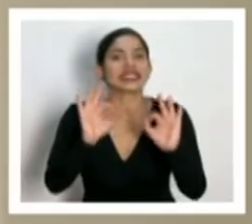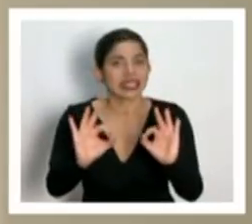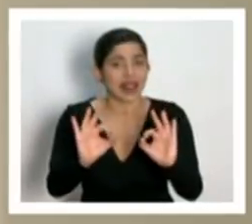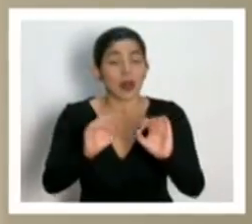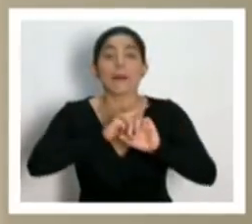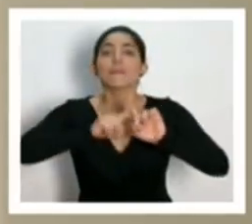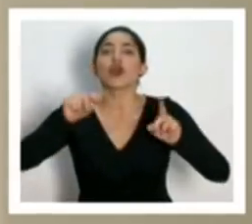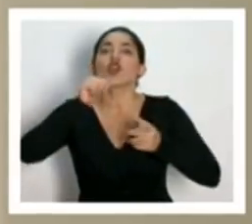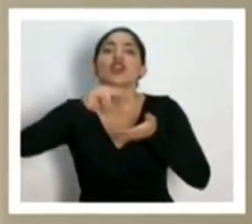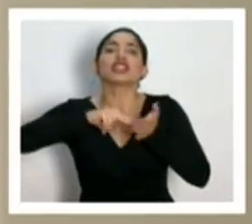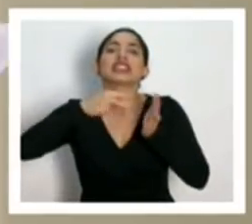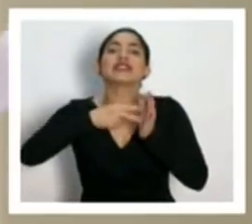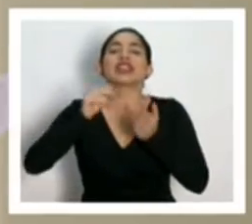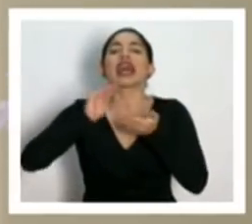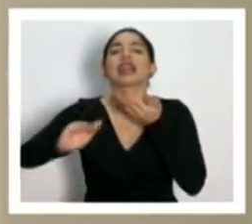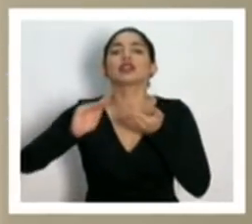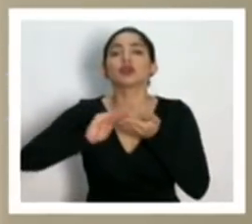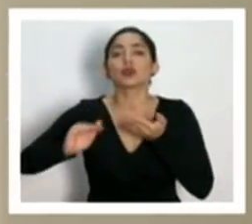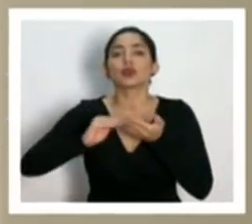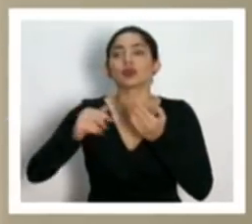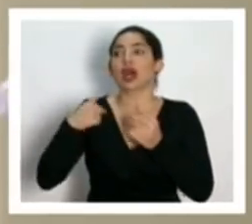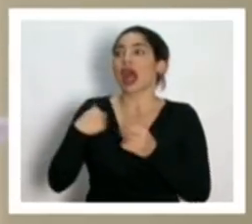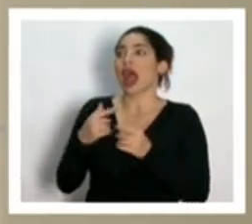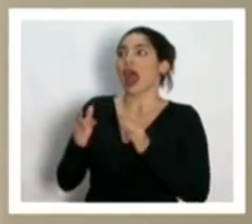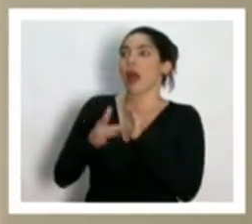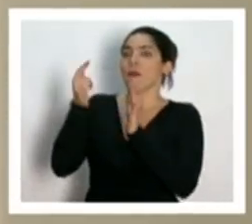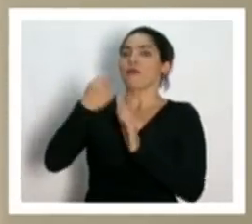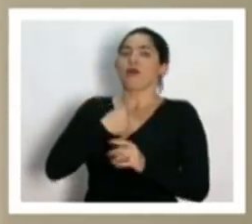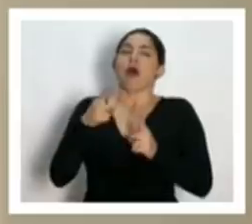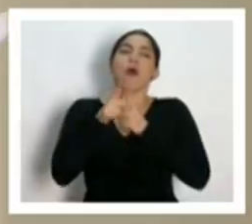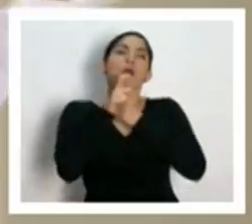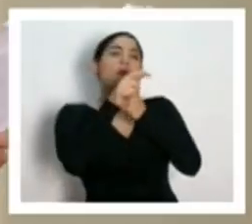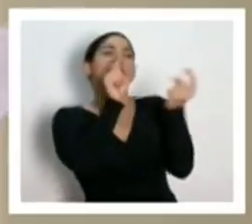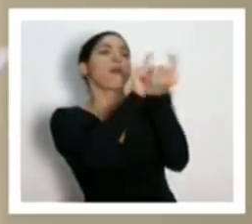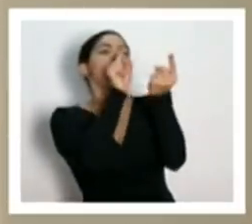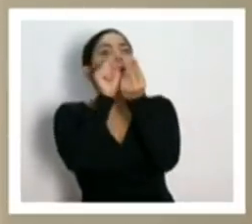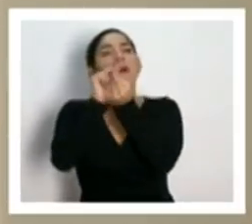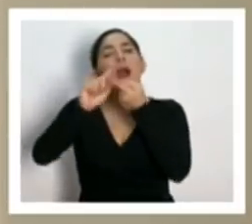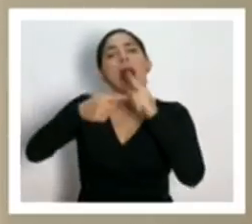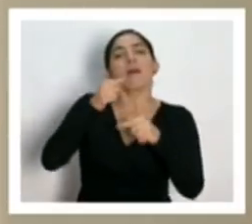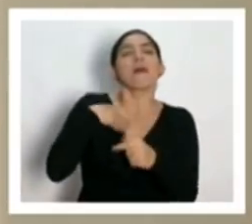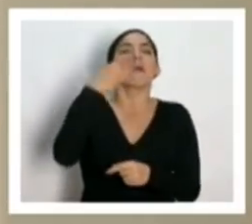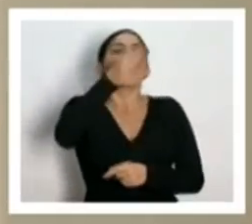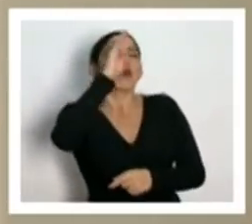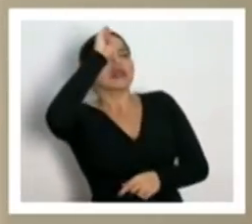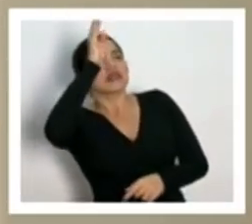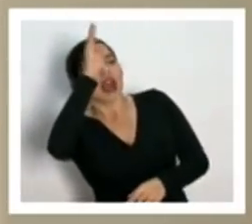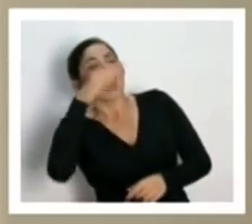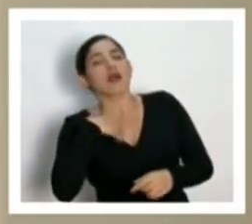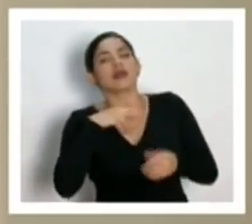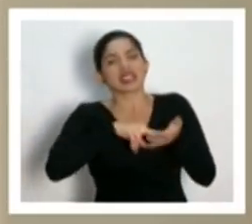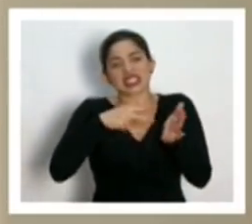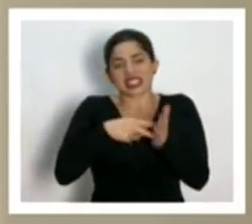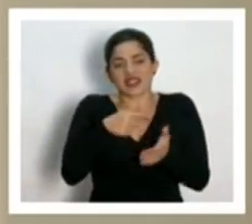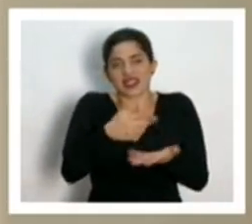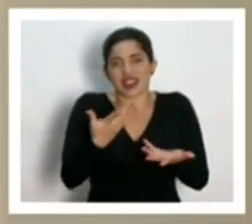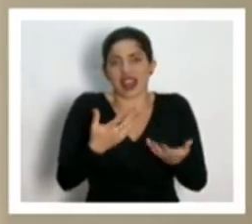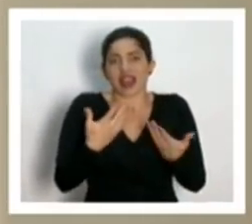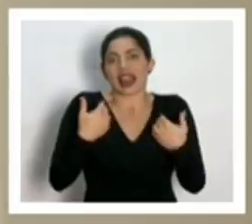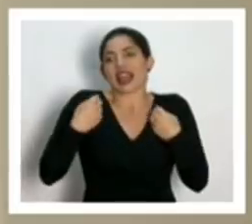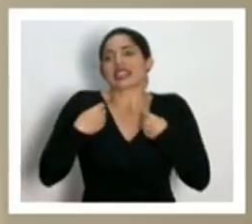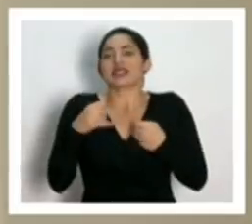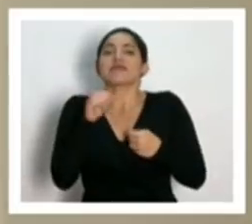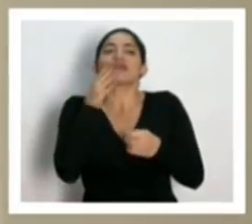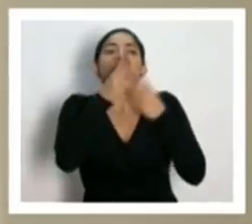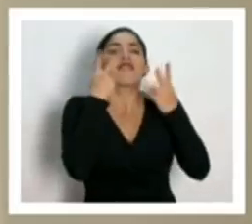no es buscar eso como una excusa para ir a aglomerarse o conglomerarse con otras personas, o ir a saludar a fulanito de tal, porque entonces ya salí a hacer actividad física.